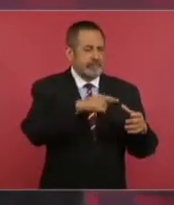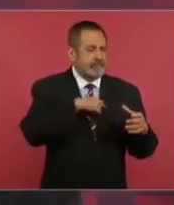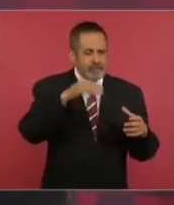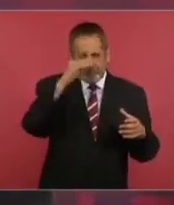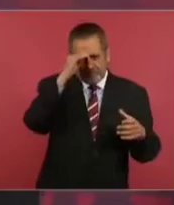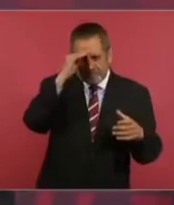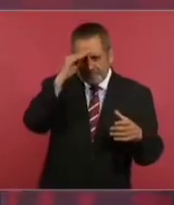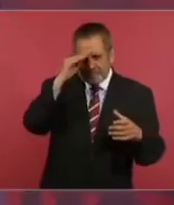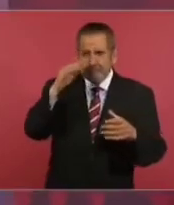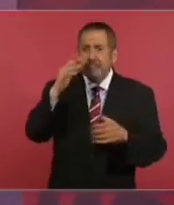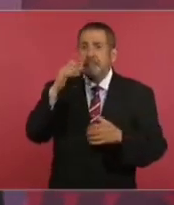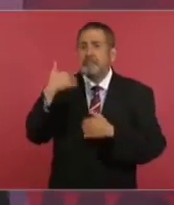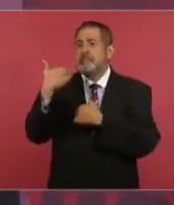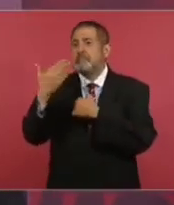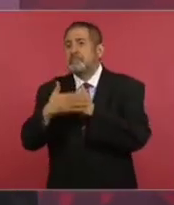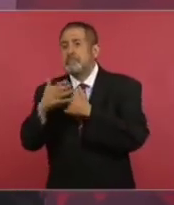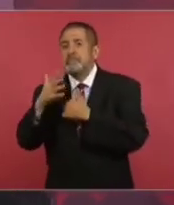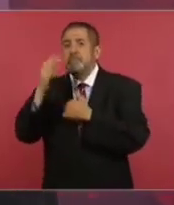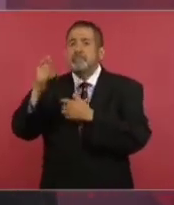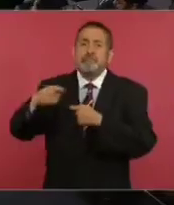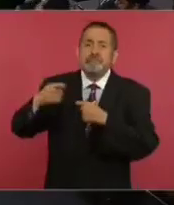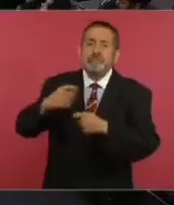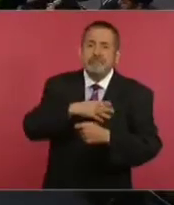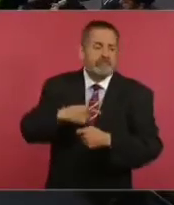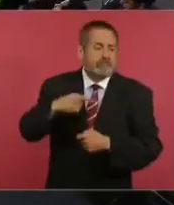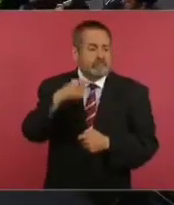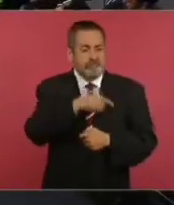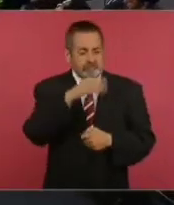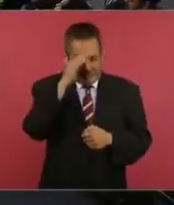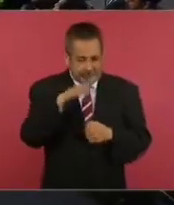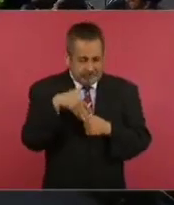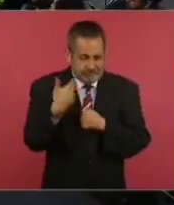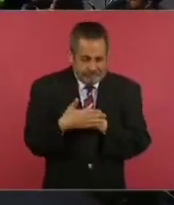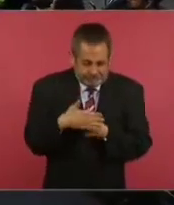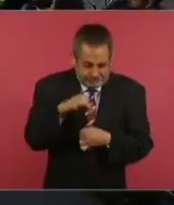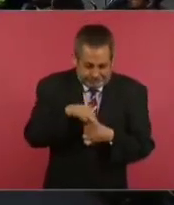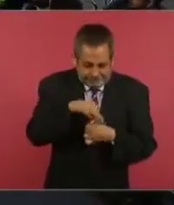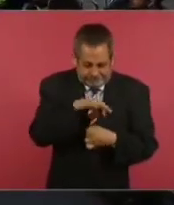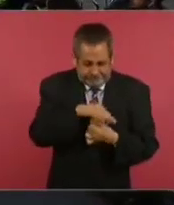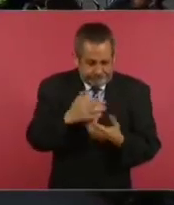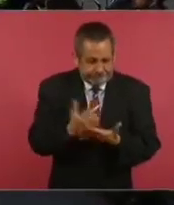generación, sino en la próxima elección,